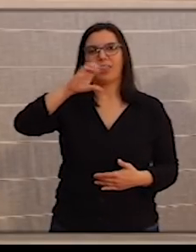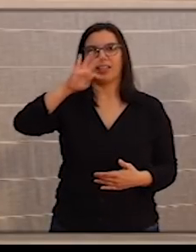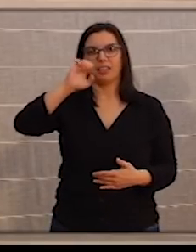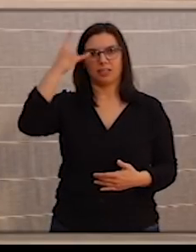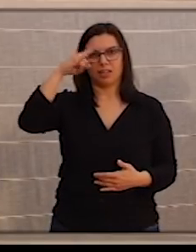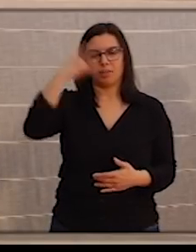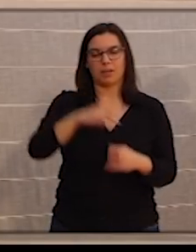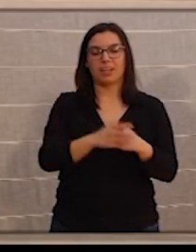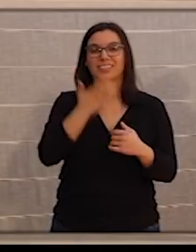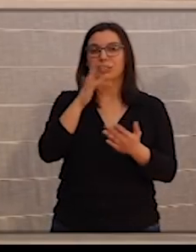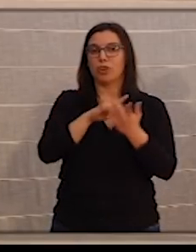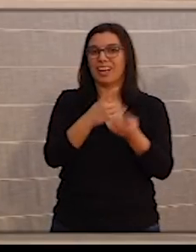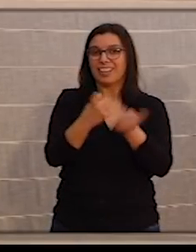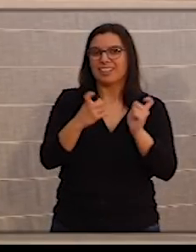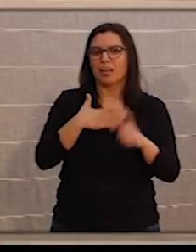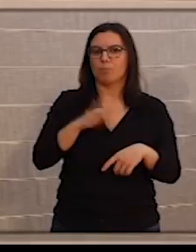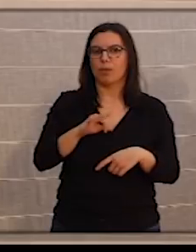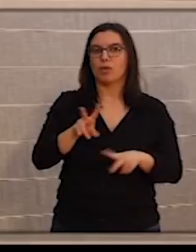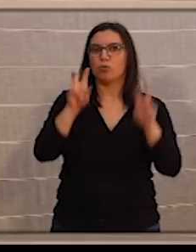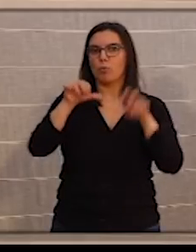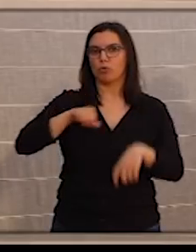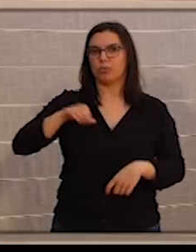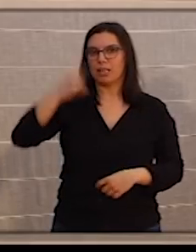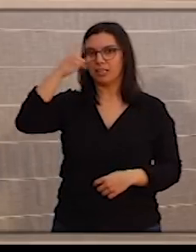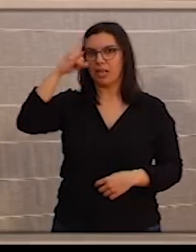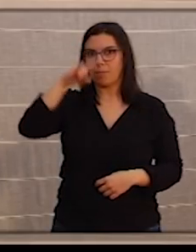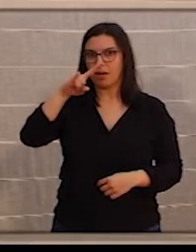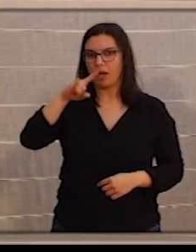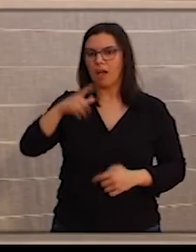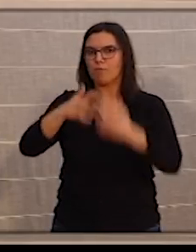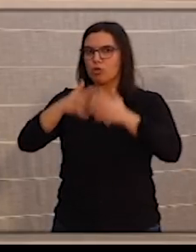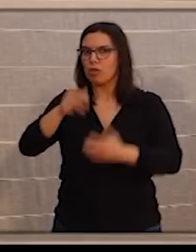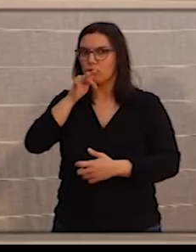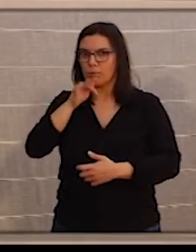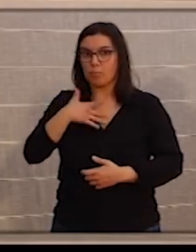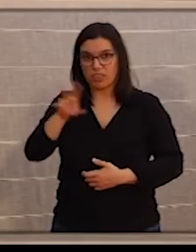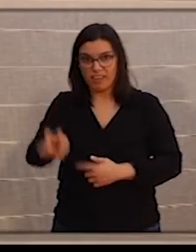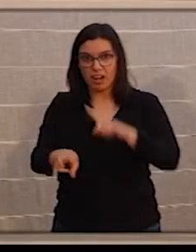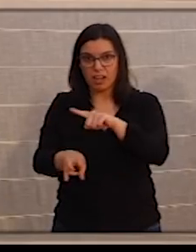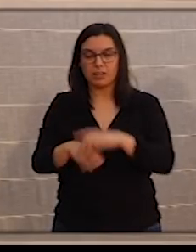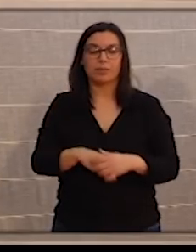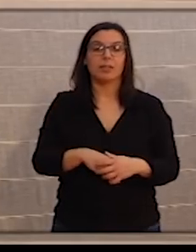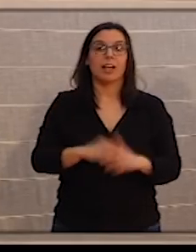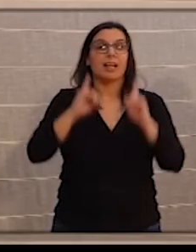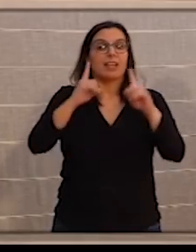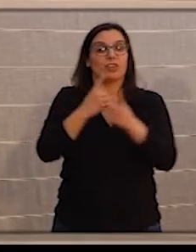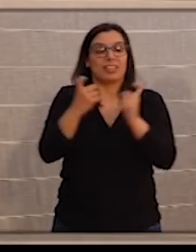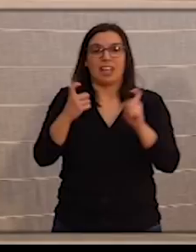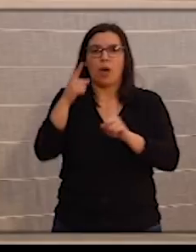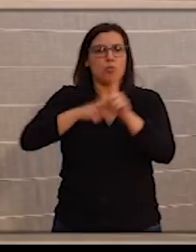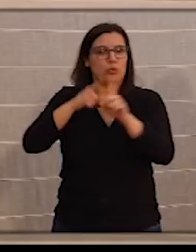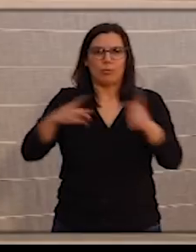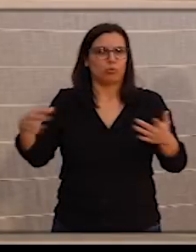de necesidad se podría utilizar el nuevo hospital de Salamanca, aunque no esté en funcionamiento? En caso de necesidad vamos a utilizar